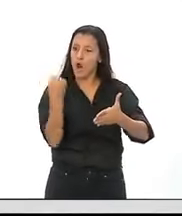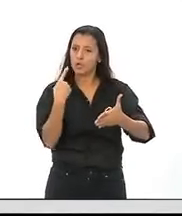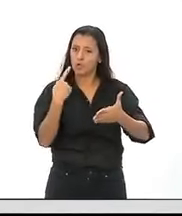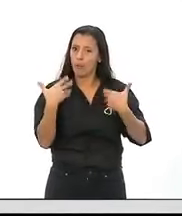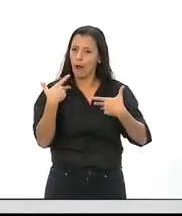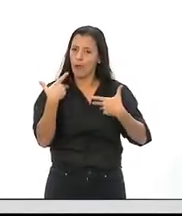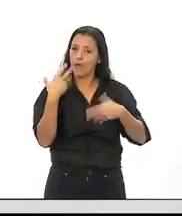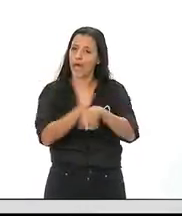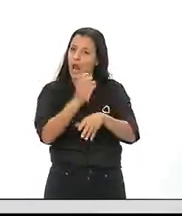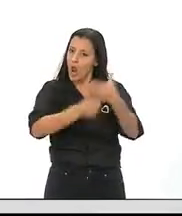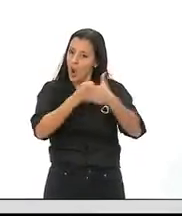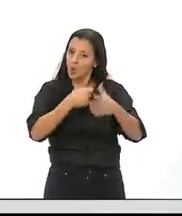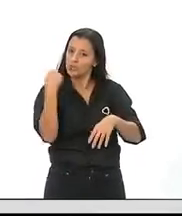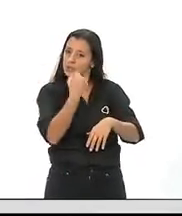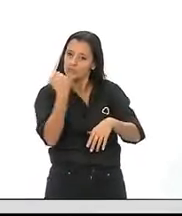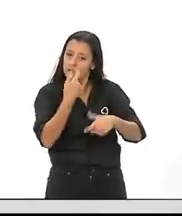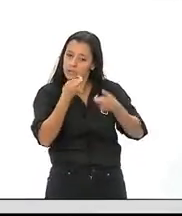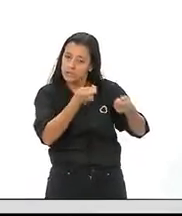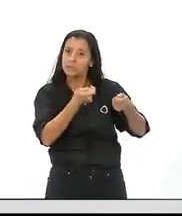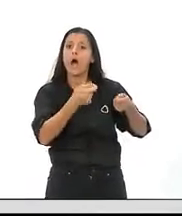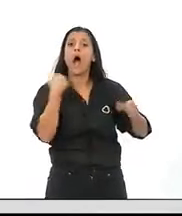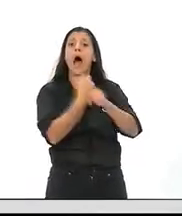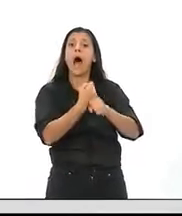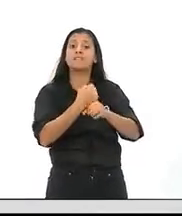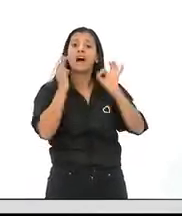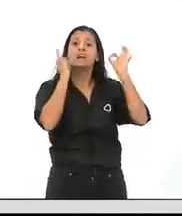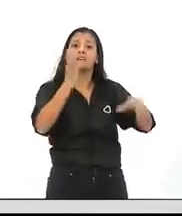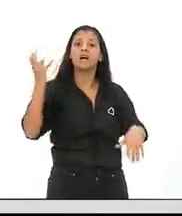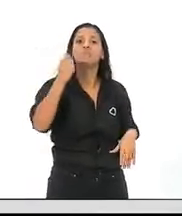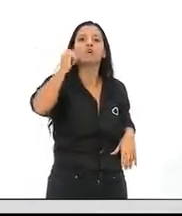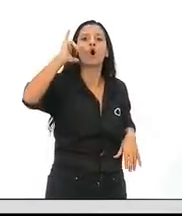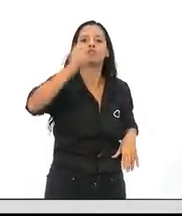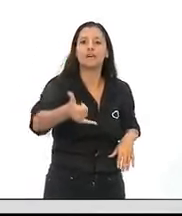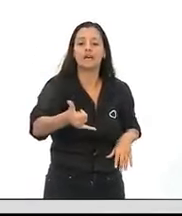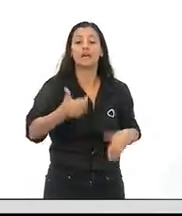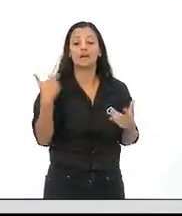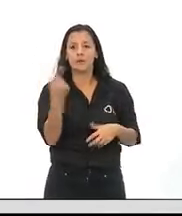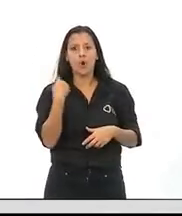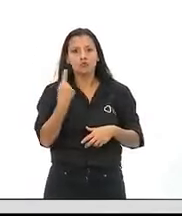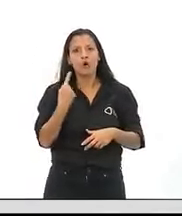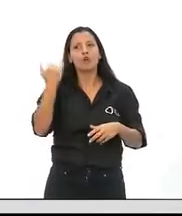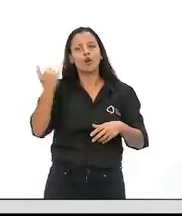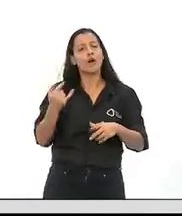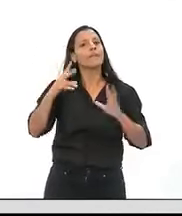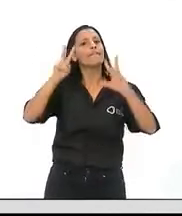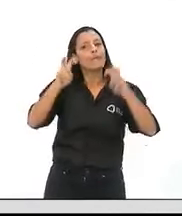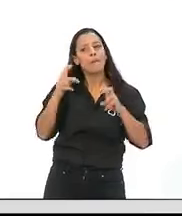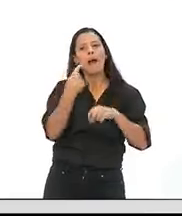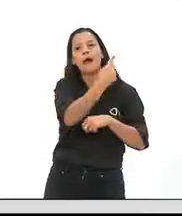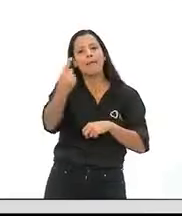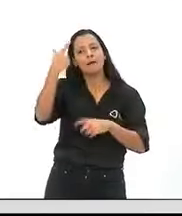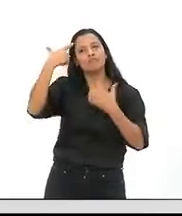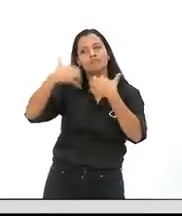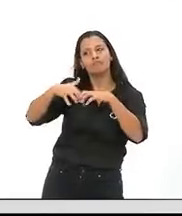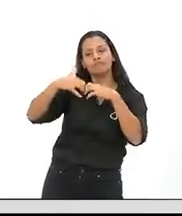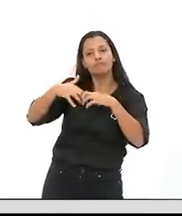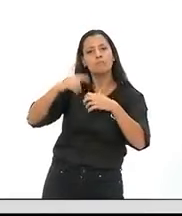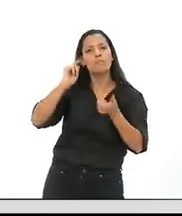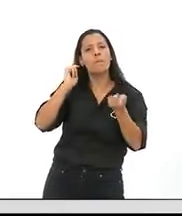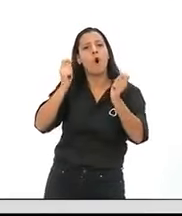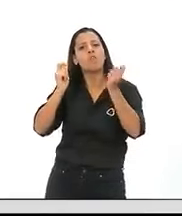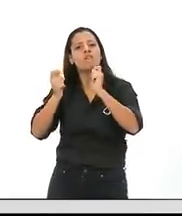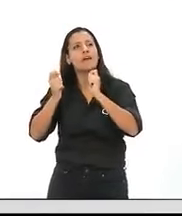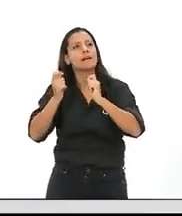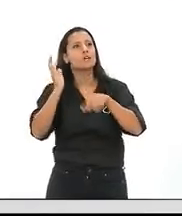impulsarlo. Y esto, mover subjetivamente esta cuestión de la cabeza y empezar a modificar la